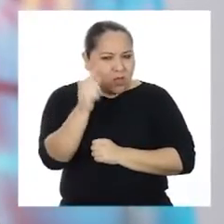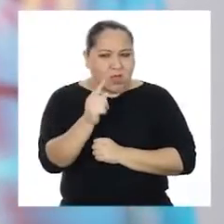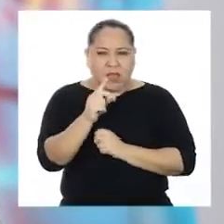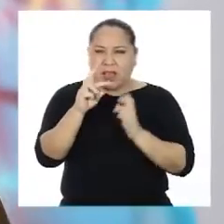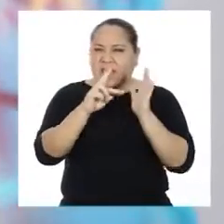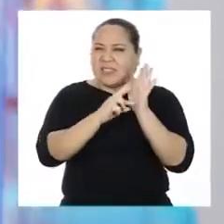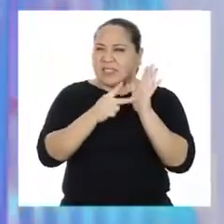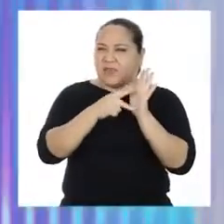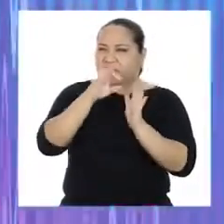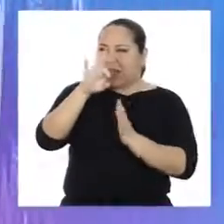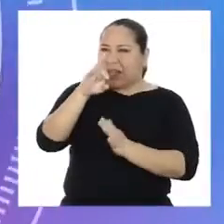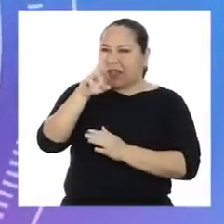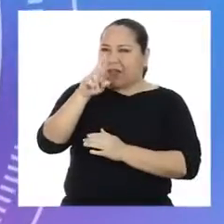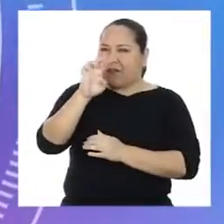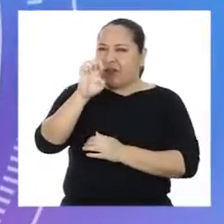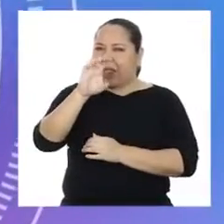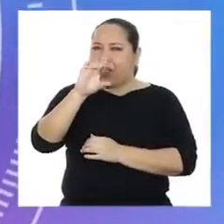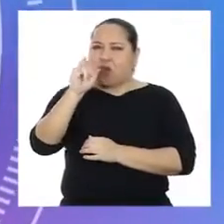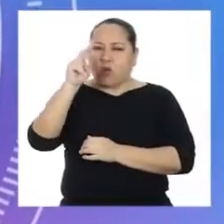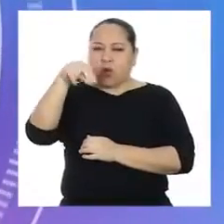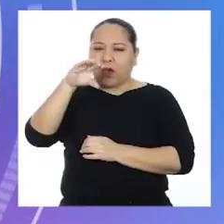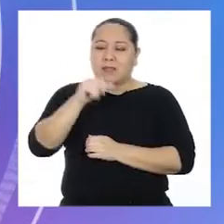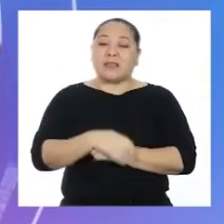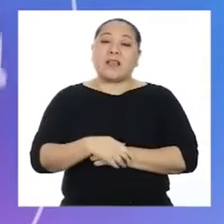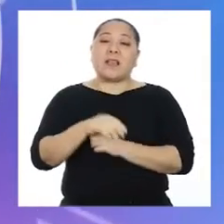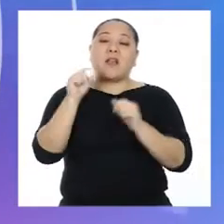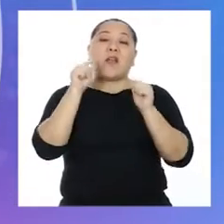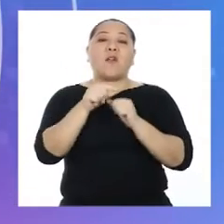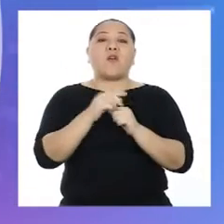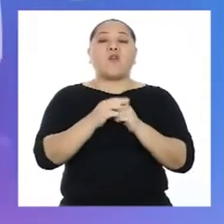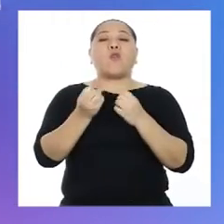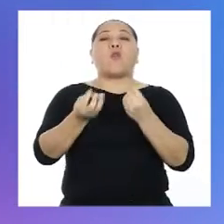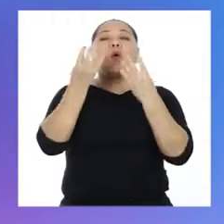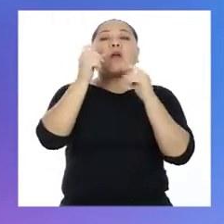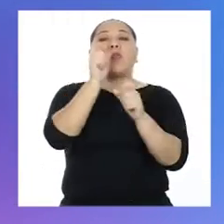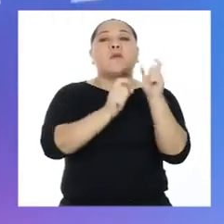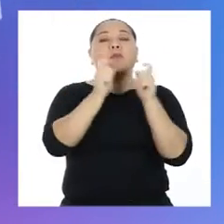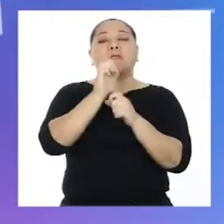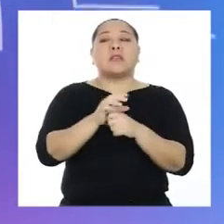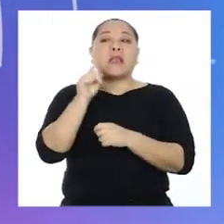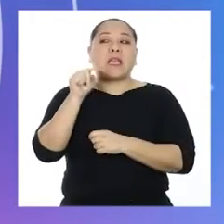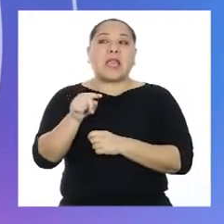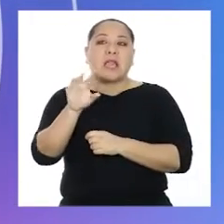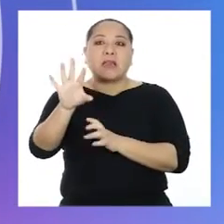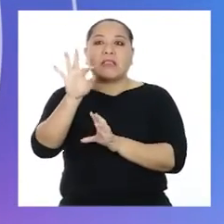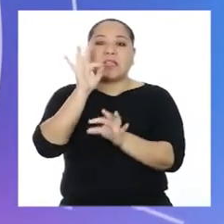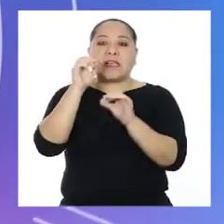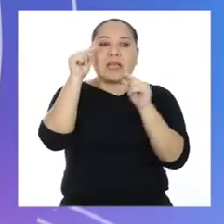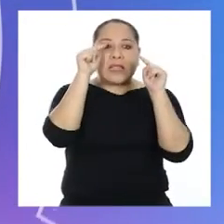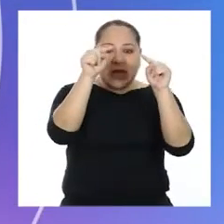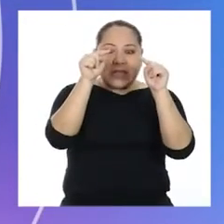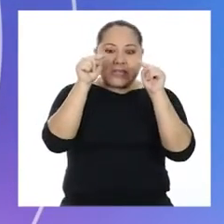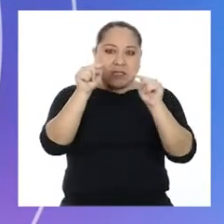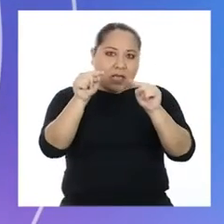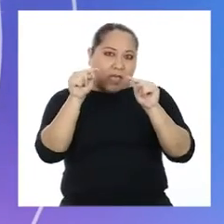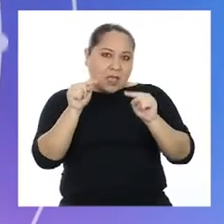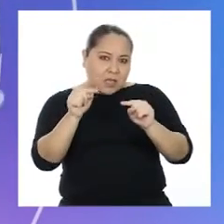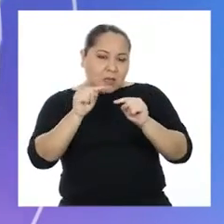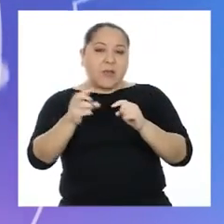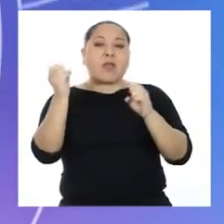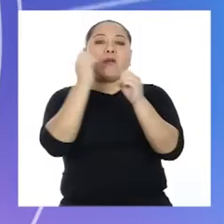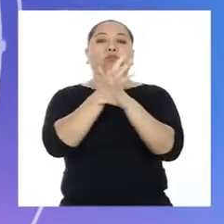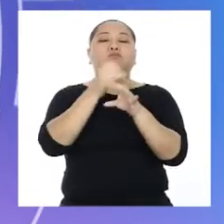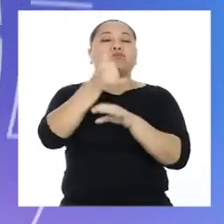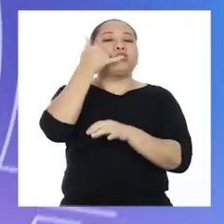¿Recuerdan qué es una frecuencia? La frecuencia es la cantidad de personas que prefieren cada tipo de aplicativo